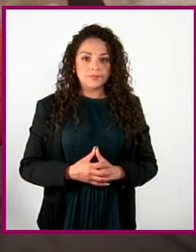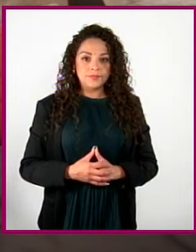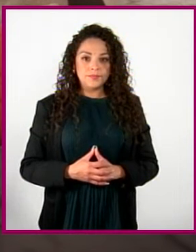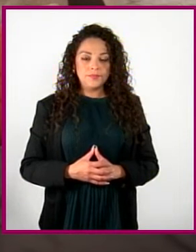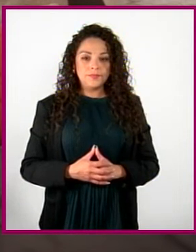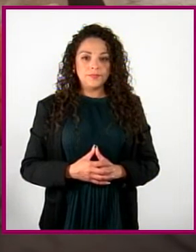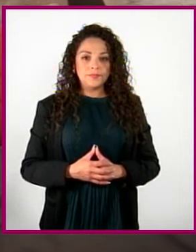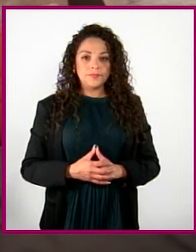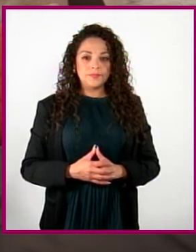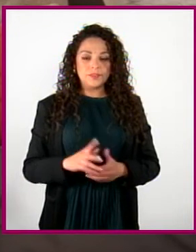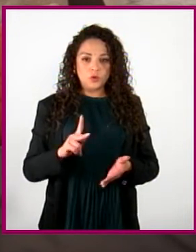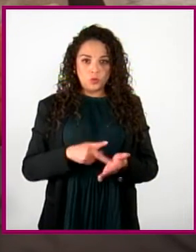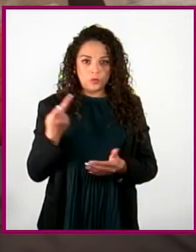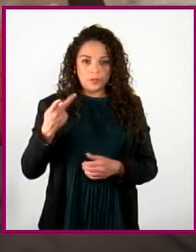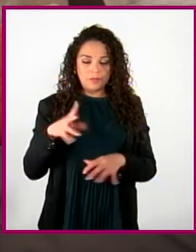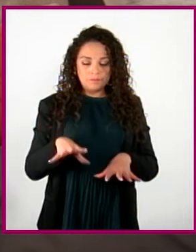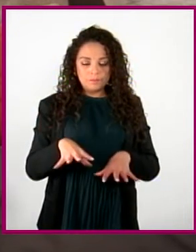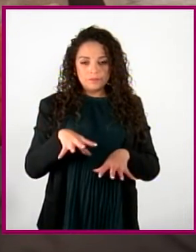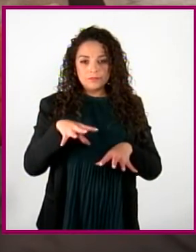Ahora,